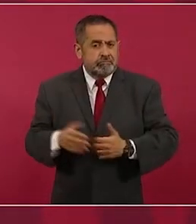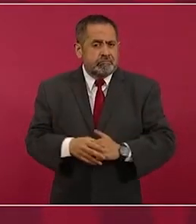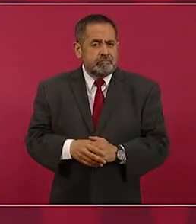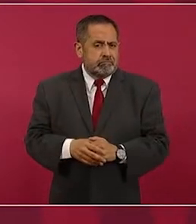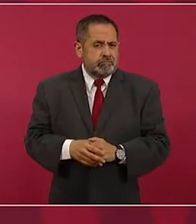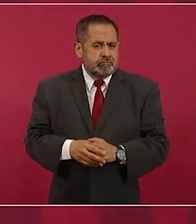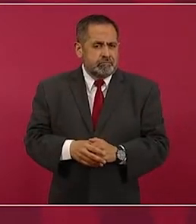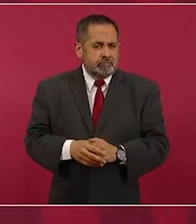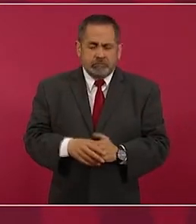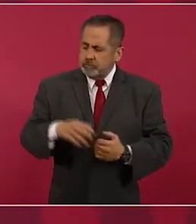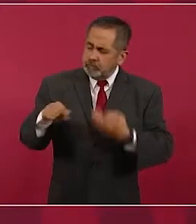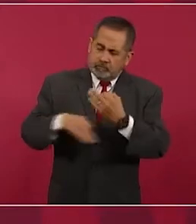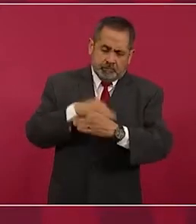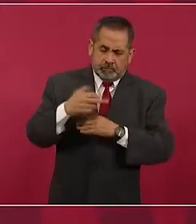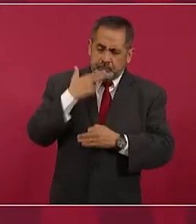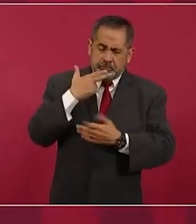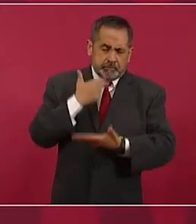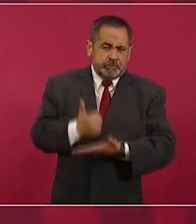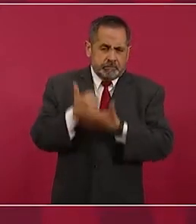a todos